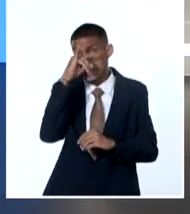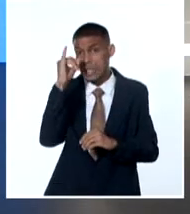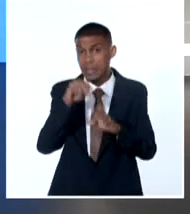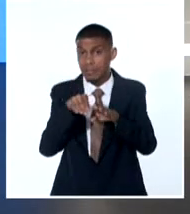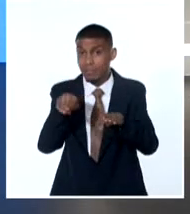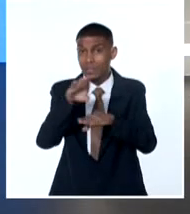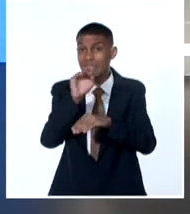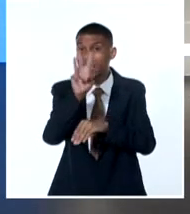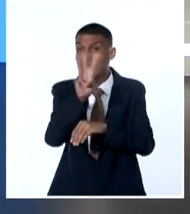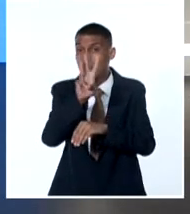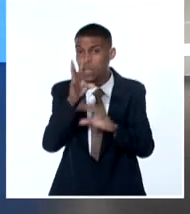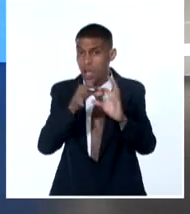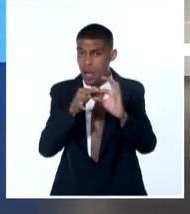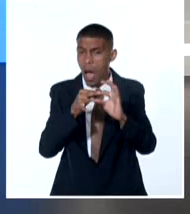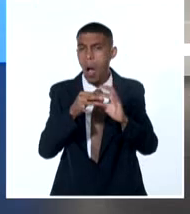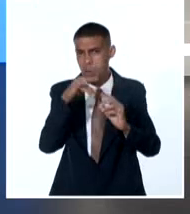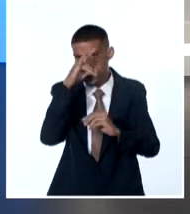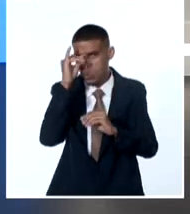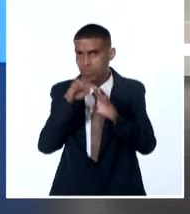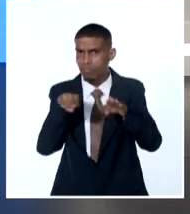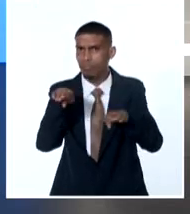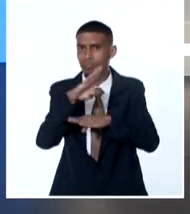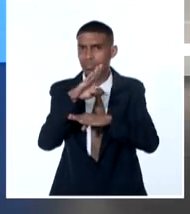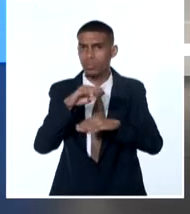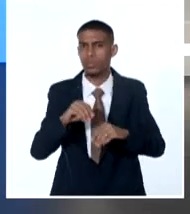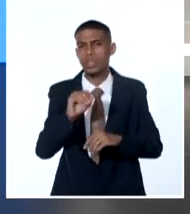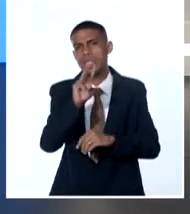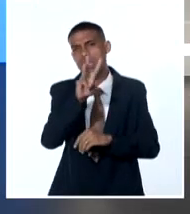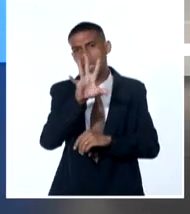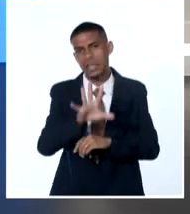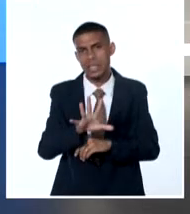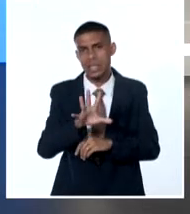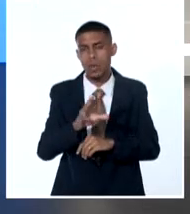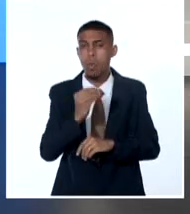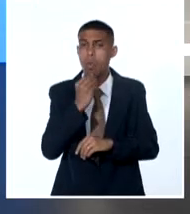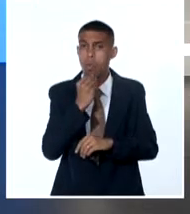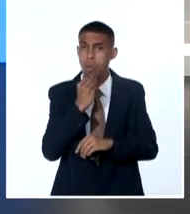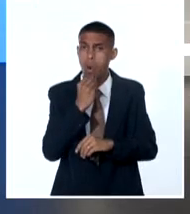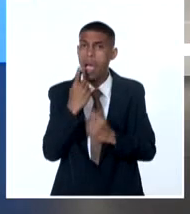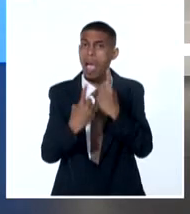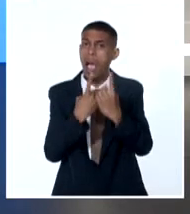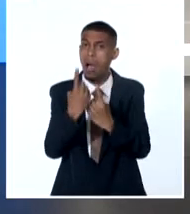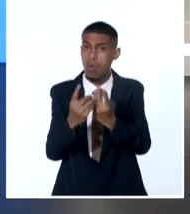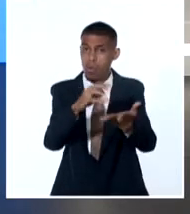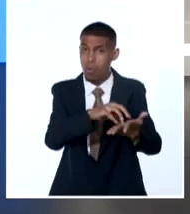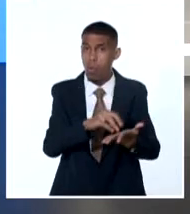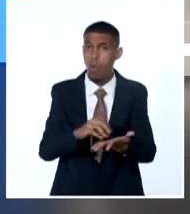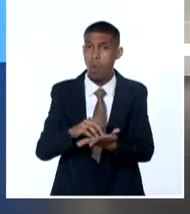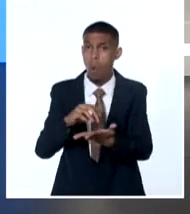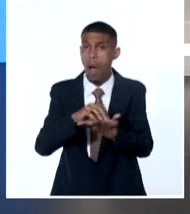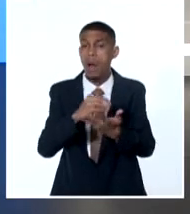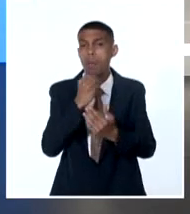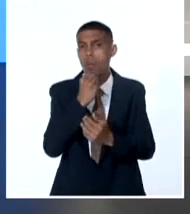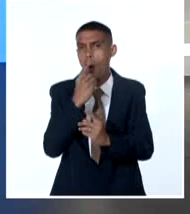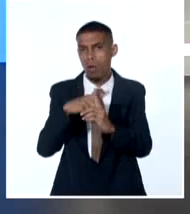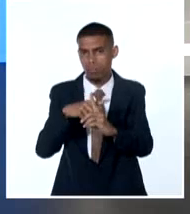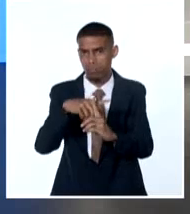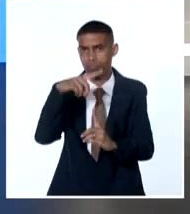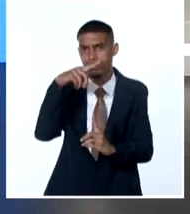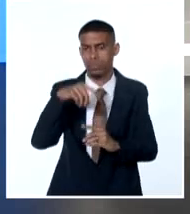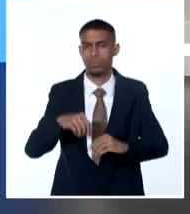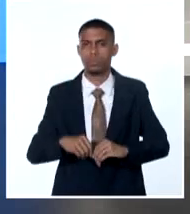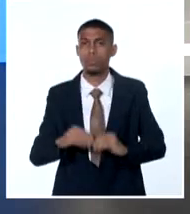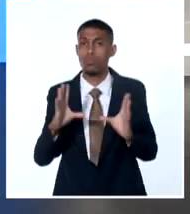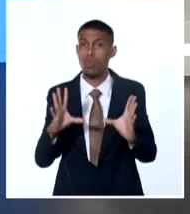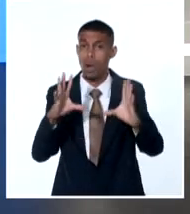35 grados Celsius en todo el país, valores que puntualmente pueden llegar a ser superiores en localidades del interior. La noche con temperaturas que